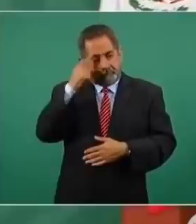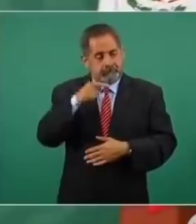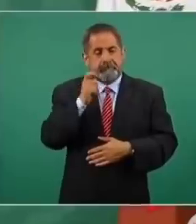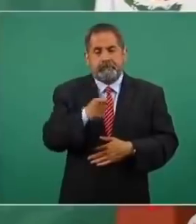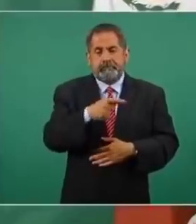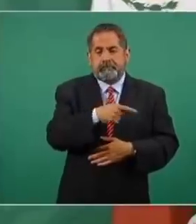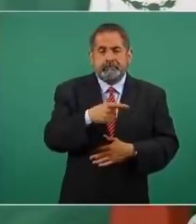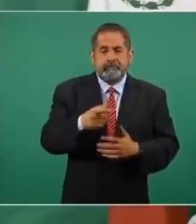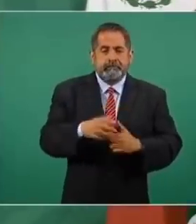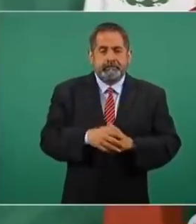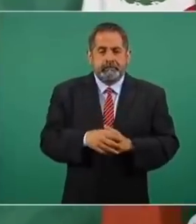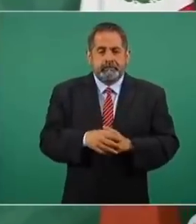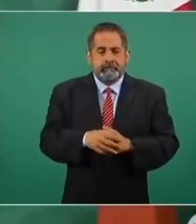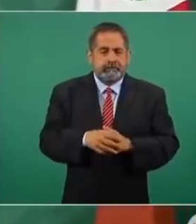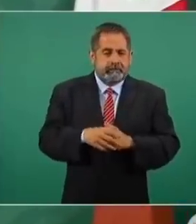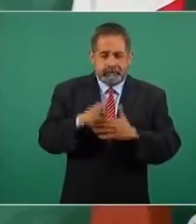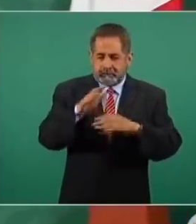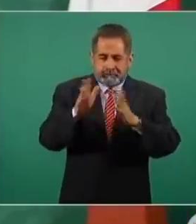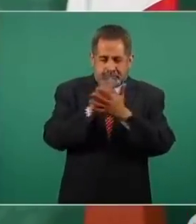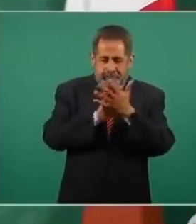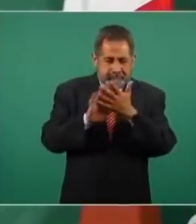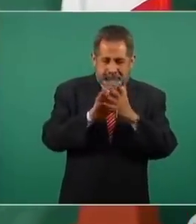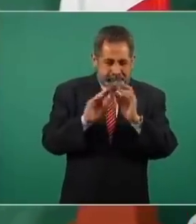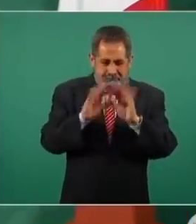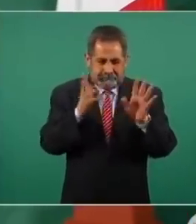haya medias tintas